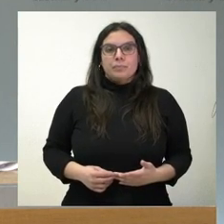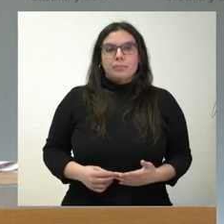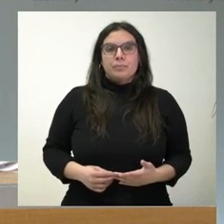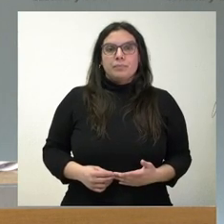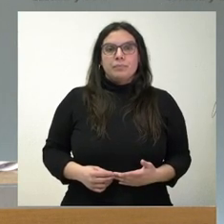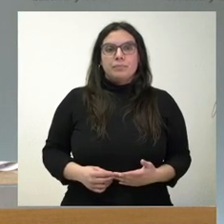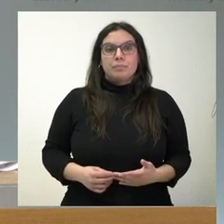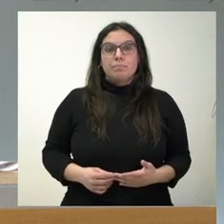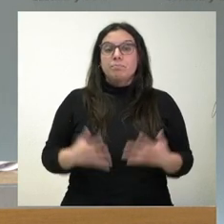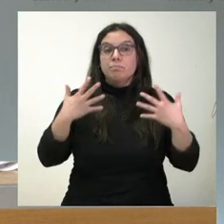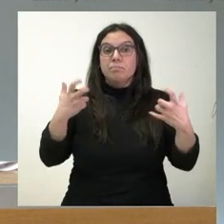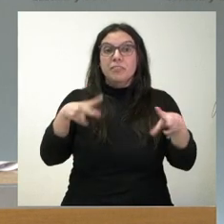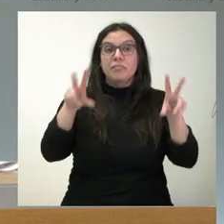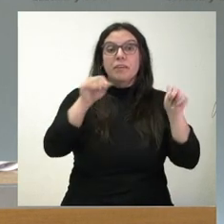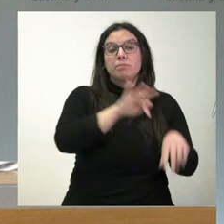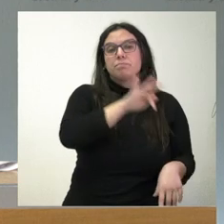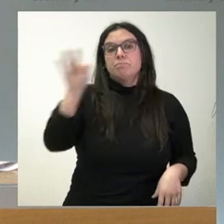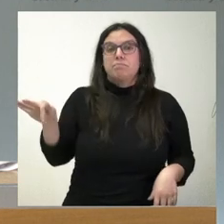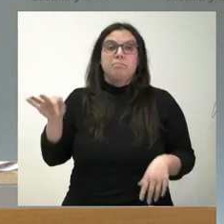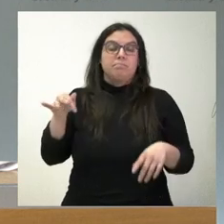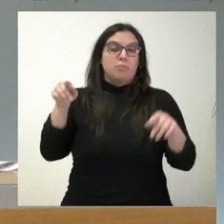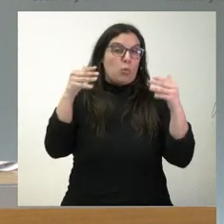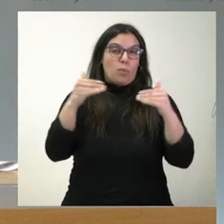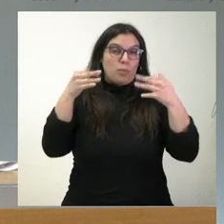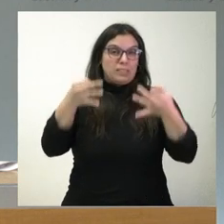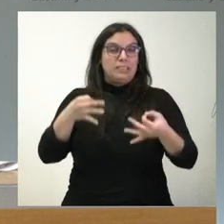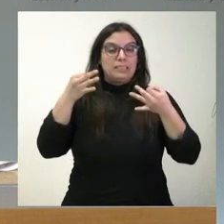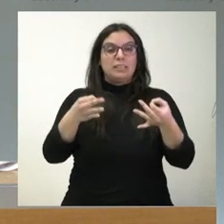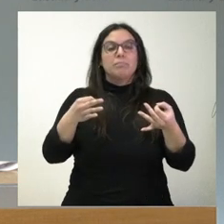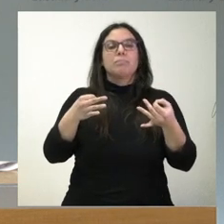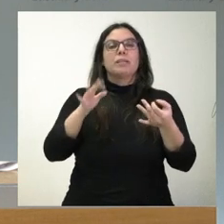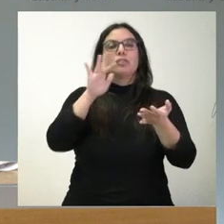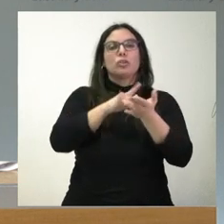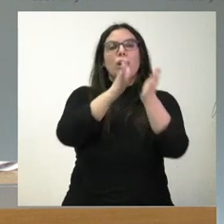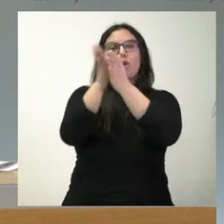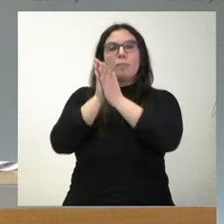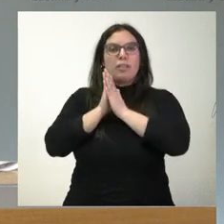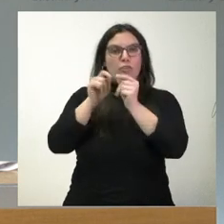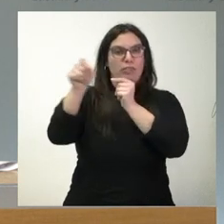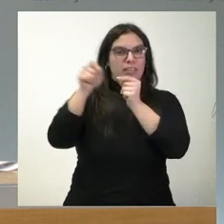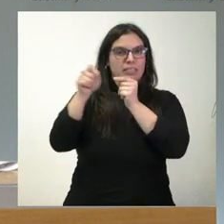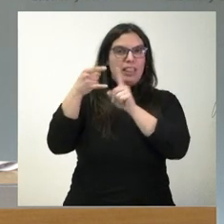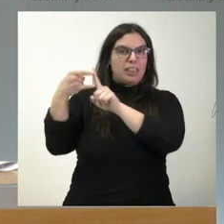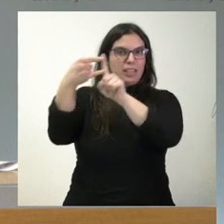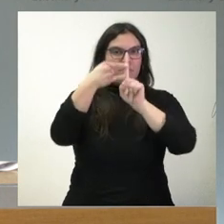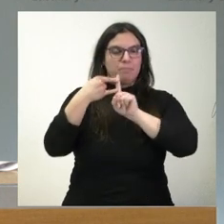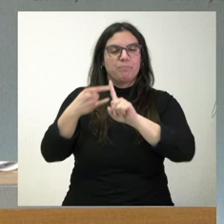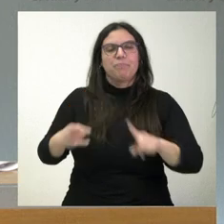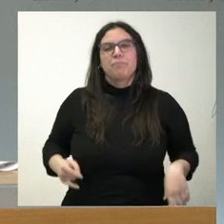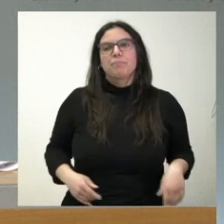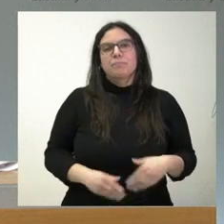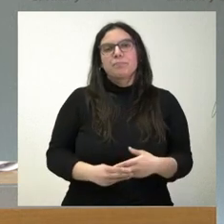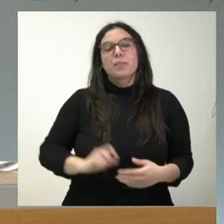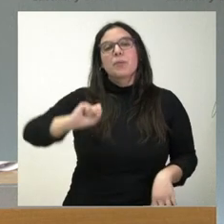Si no hay más preguntas, vamos a abrir, como todos los jueves, un turno con los compañeros que nos siguen de forma telemática. Lo